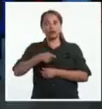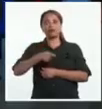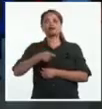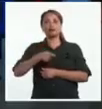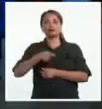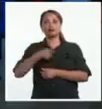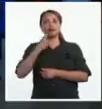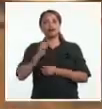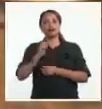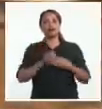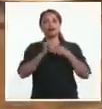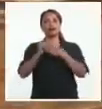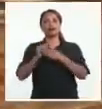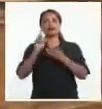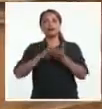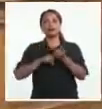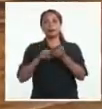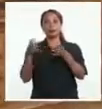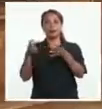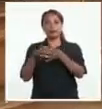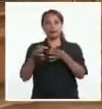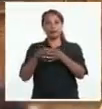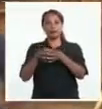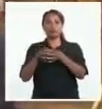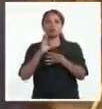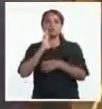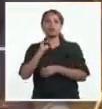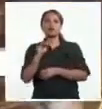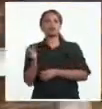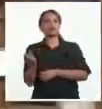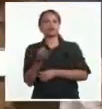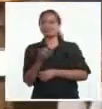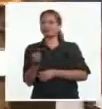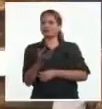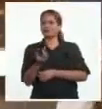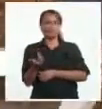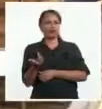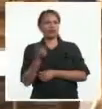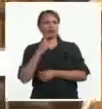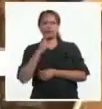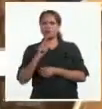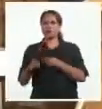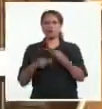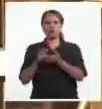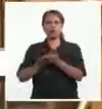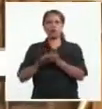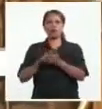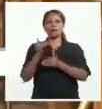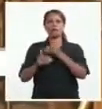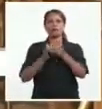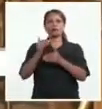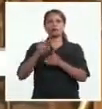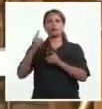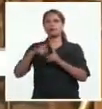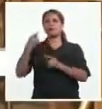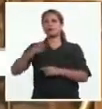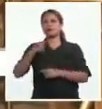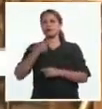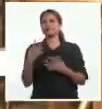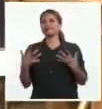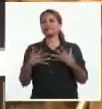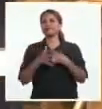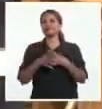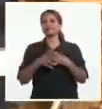El líder del Partido Socialdemócrata desmintió haber ejercido cualquier presión en el procedimiento fiscal relacionado con el caso